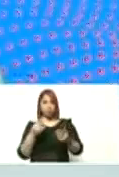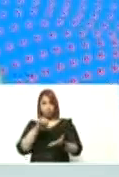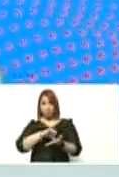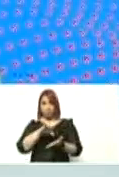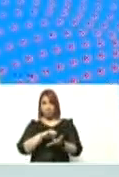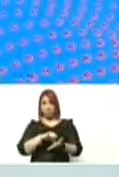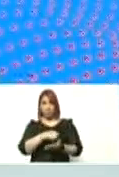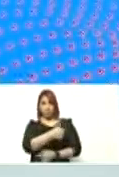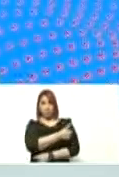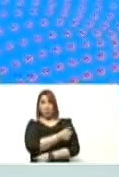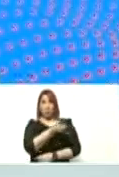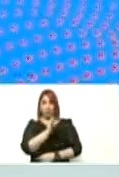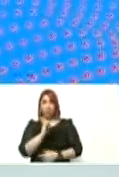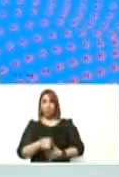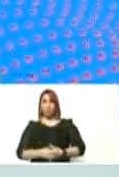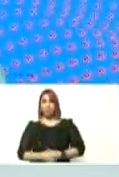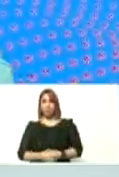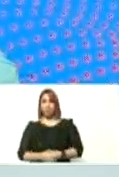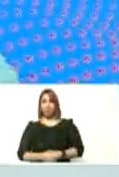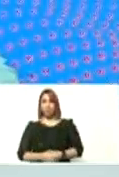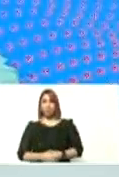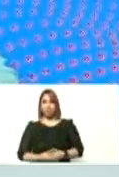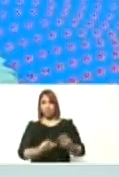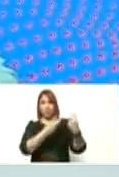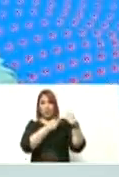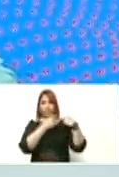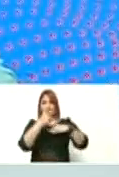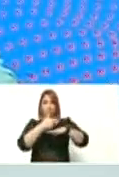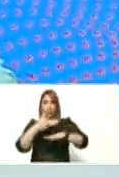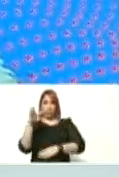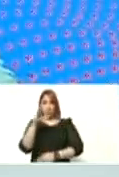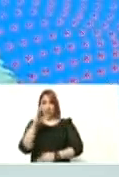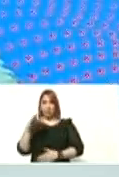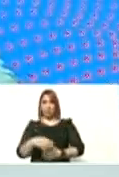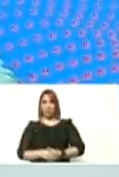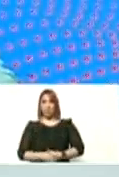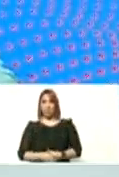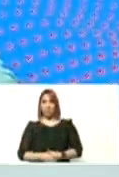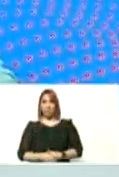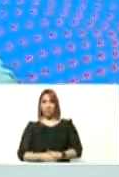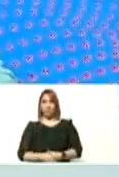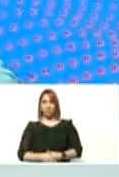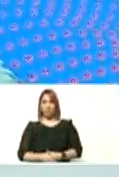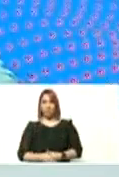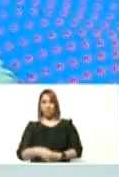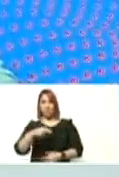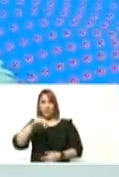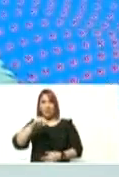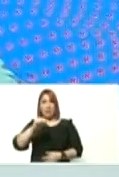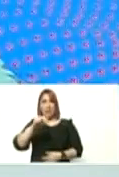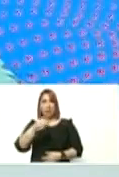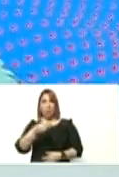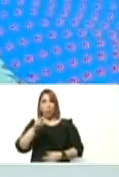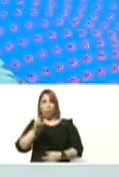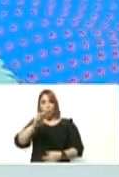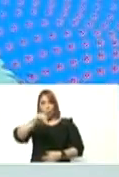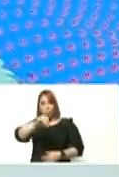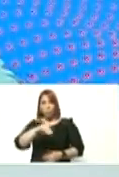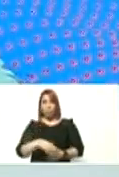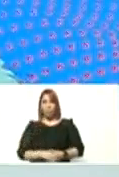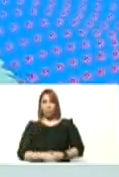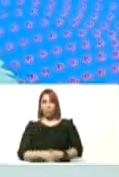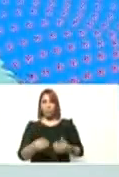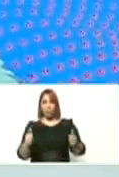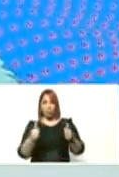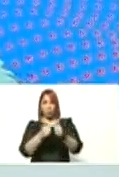vacunación allá está el jefe de gobierno de Caracas Nahum Fernández con